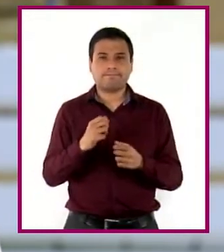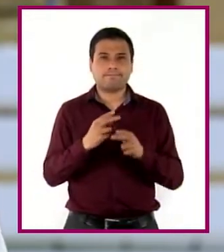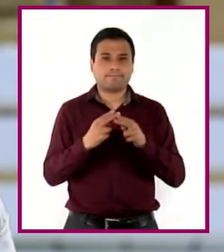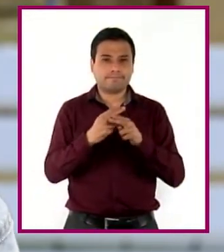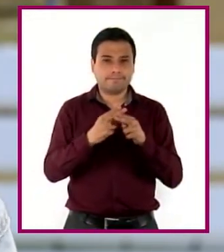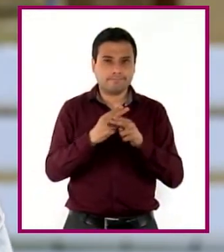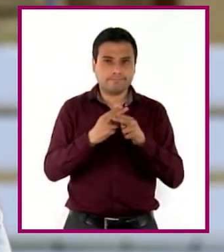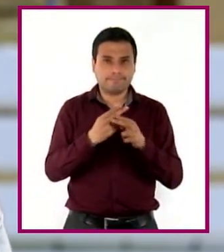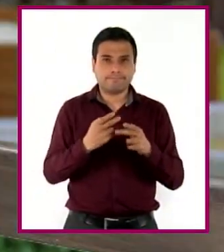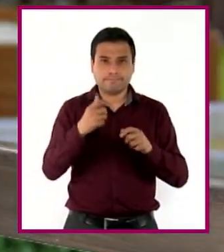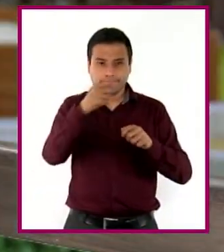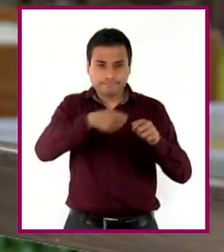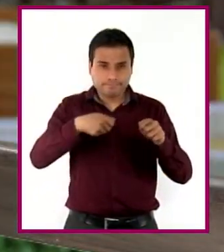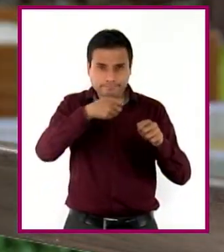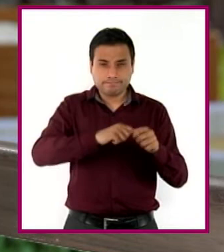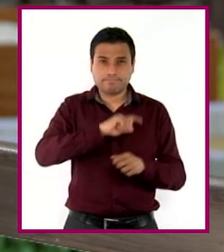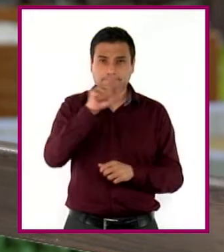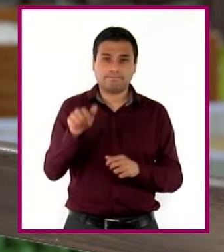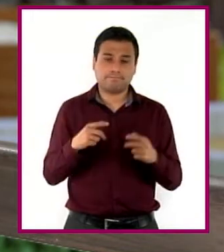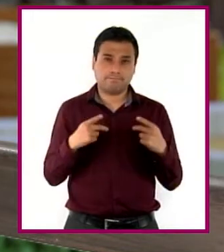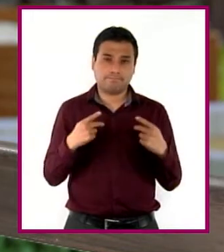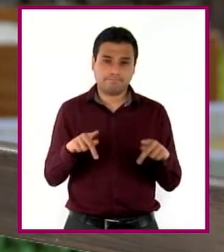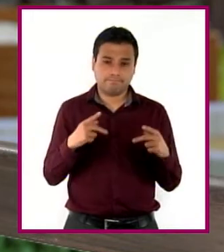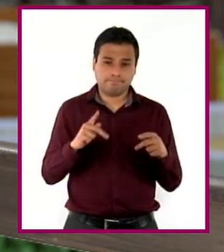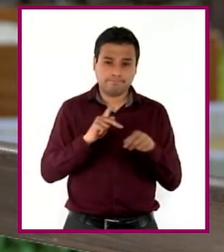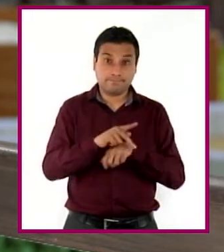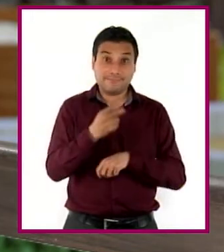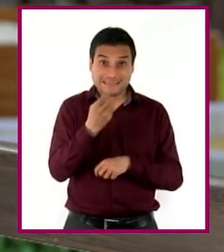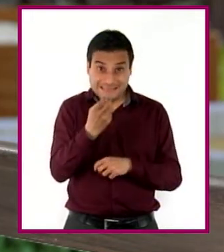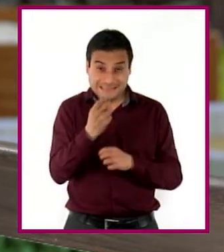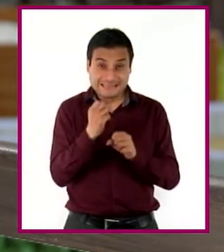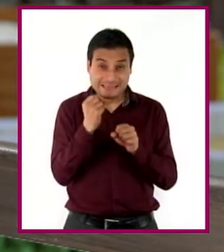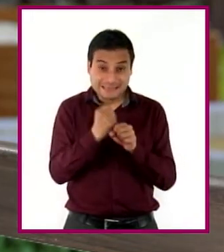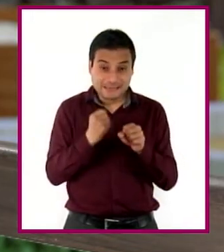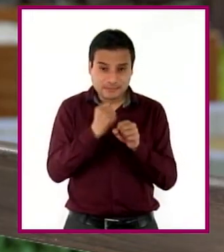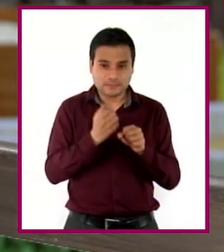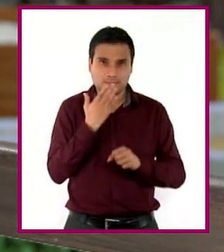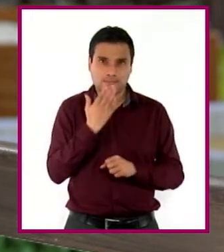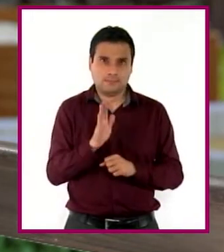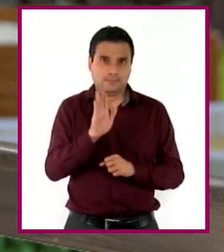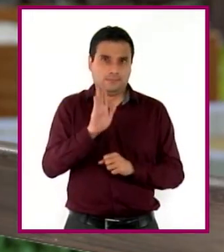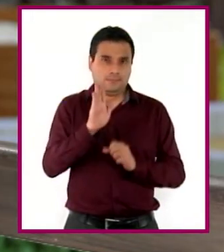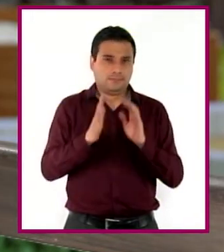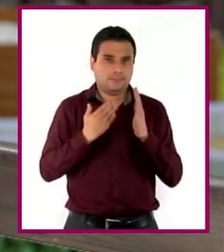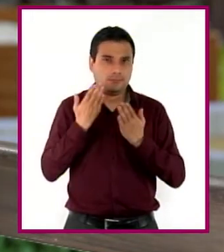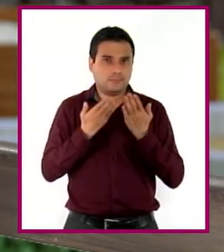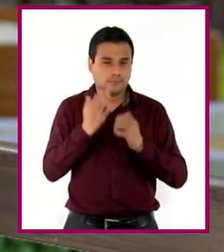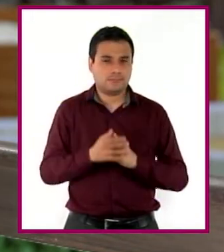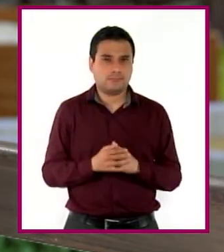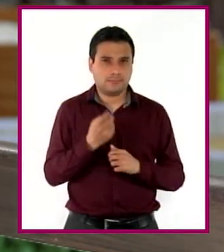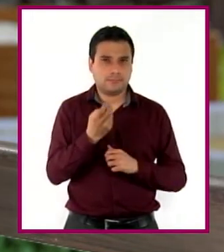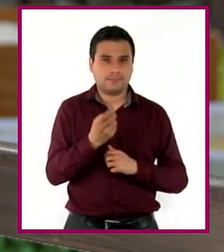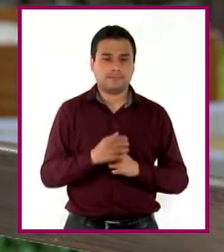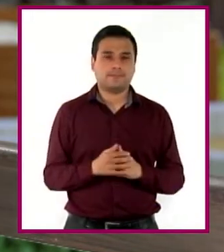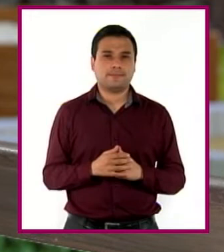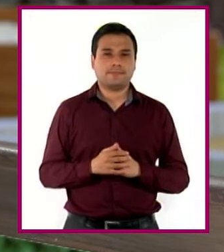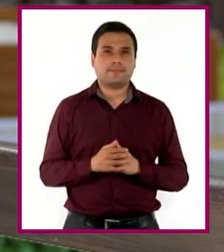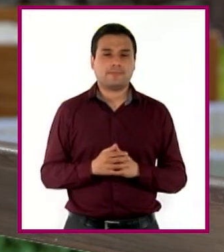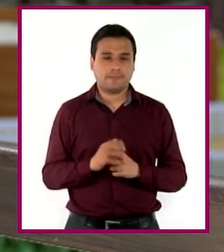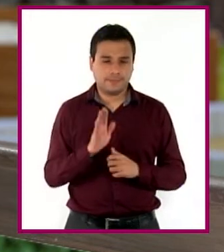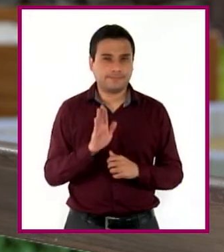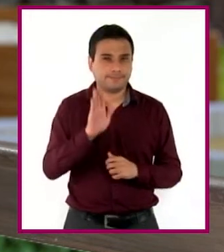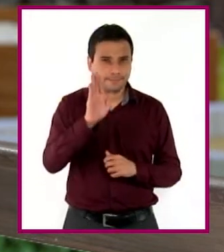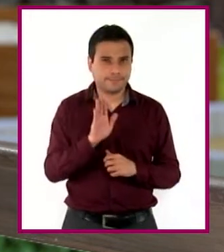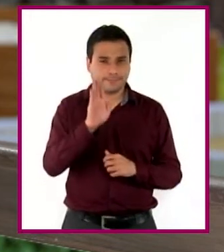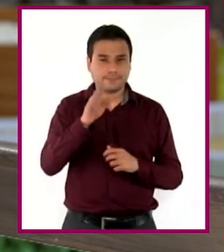zapatos que se fueran a vender. Sí, y esa práctica también es una forma de estudio, ¿no? Al menos es una manera de estar preparado